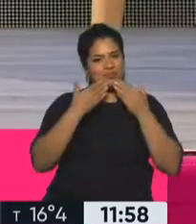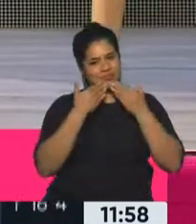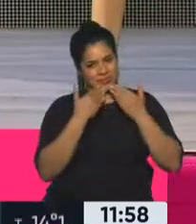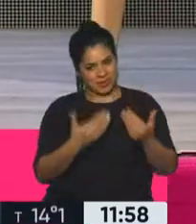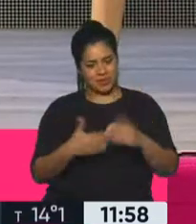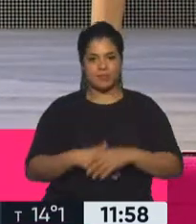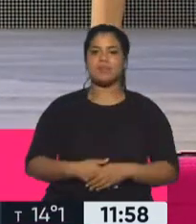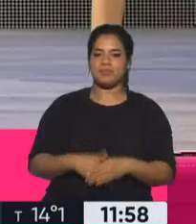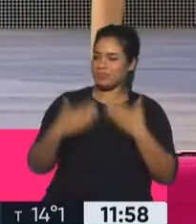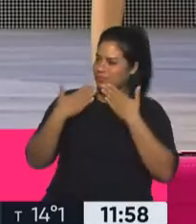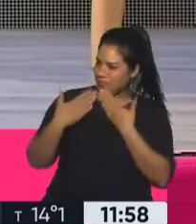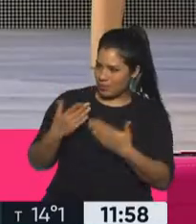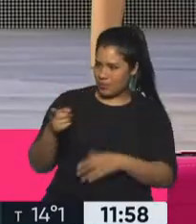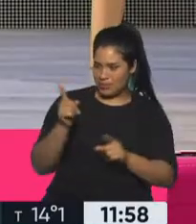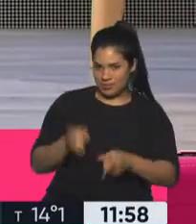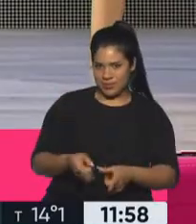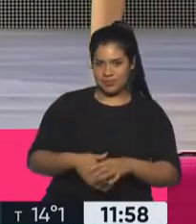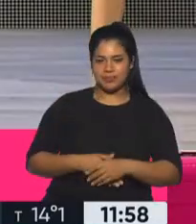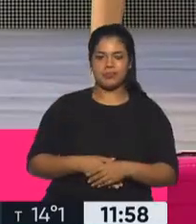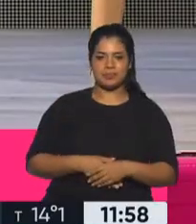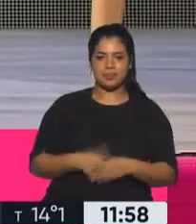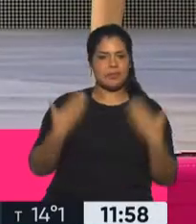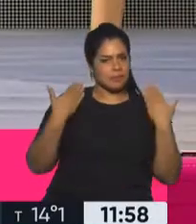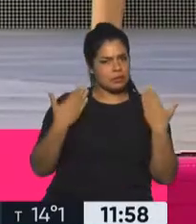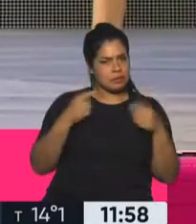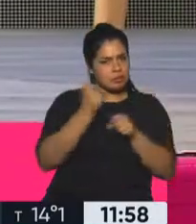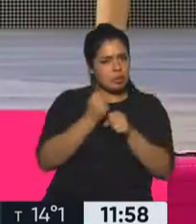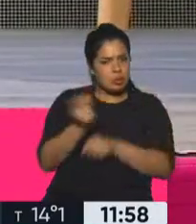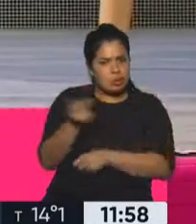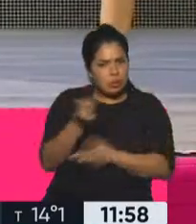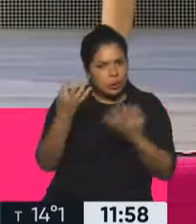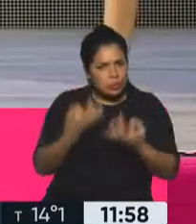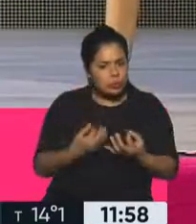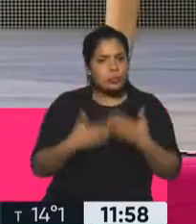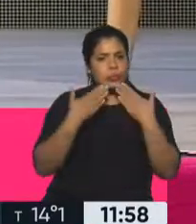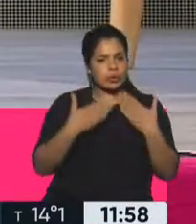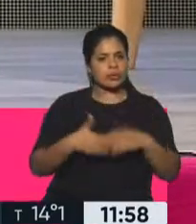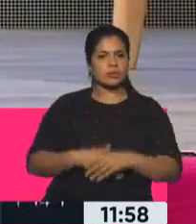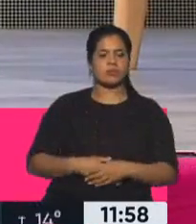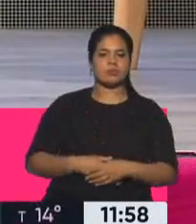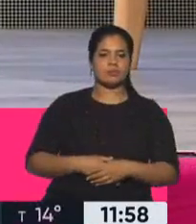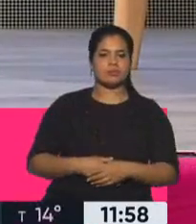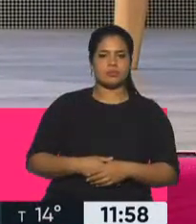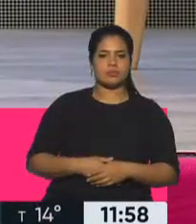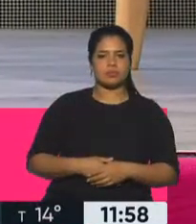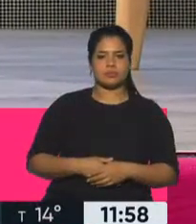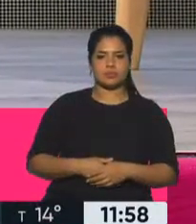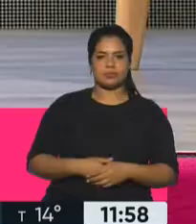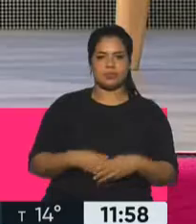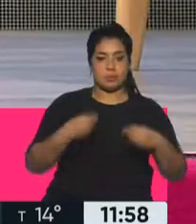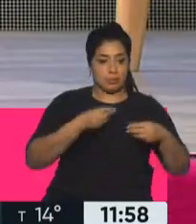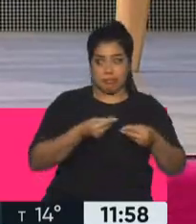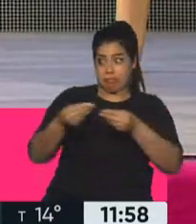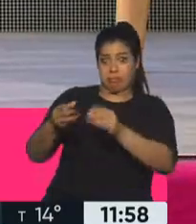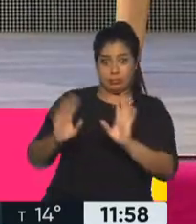Carolina, y también Mariana, de verdad. Gracias a Felicidades por lo que están haciendo. Muchas gracias. Y ahora les devuelvo estas cosas que nos